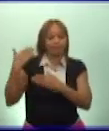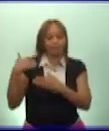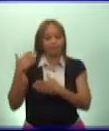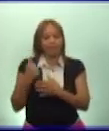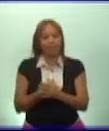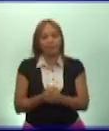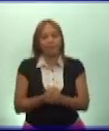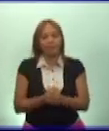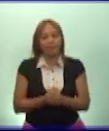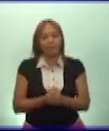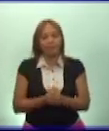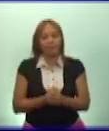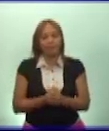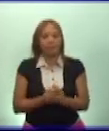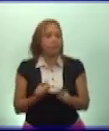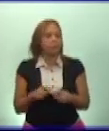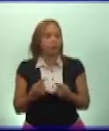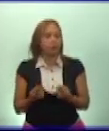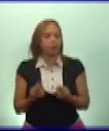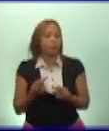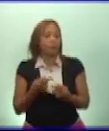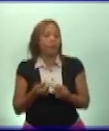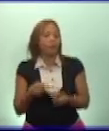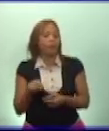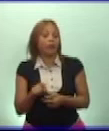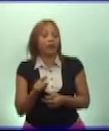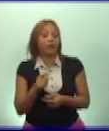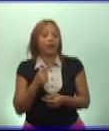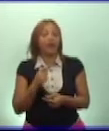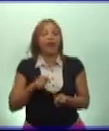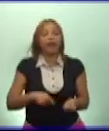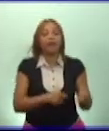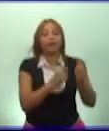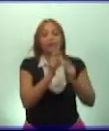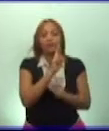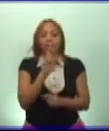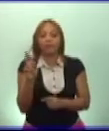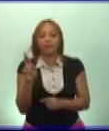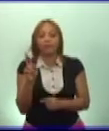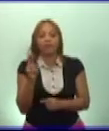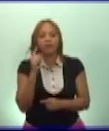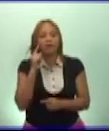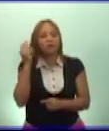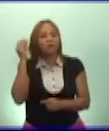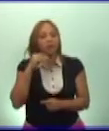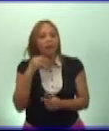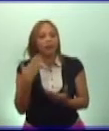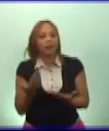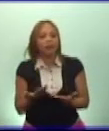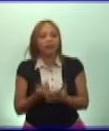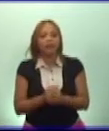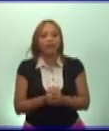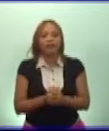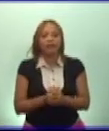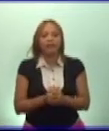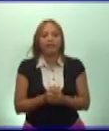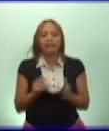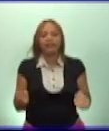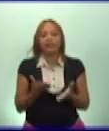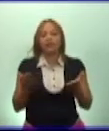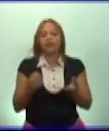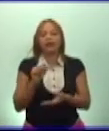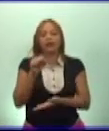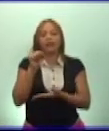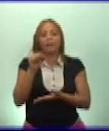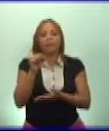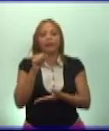-revolucionaria. Y sin embargo, al triunfo de la revolución ya conociste que se desarrolló la campaña de